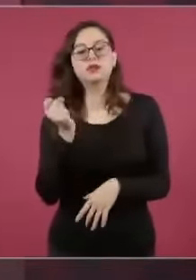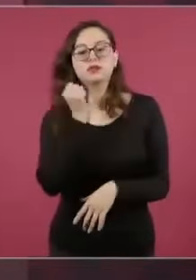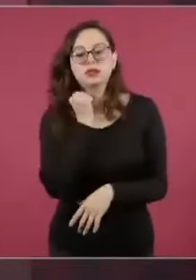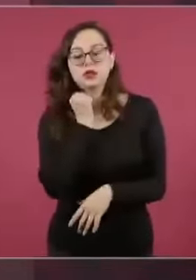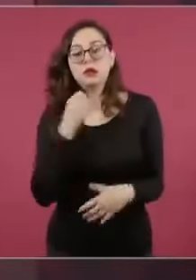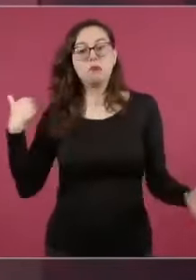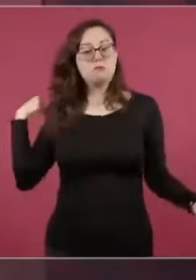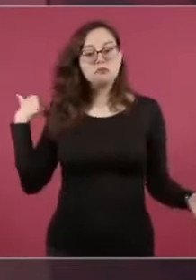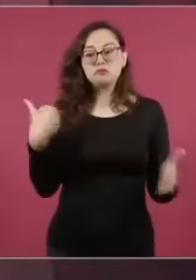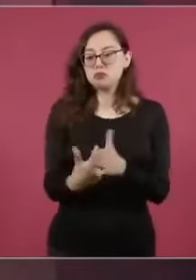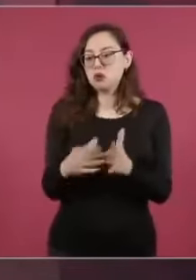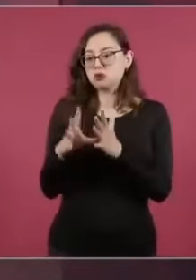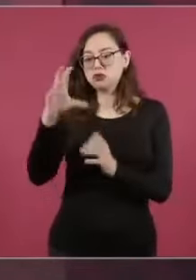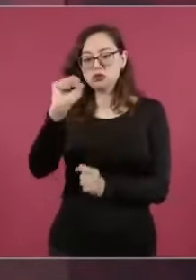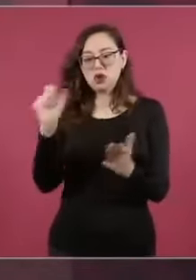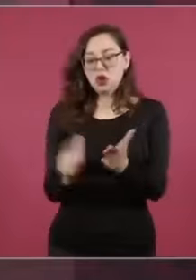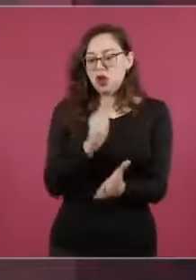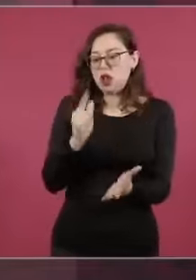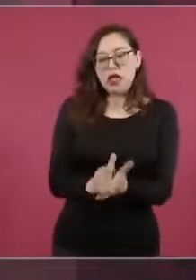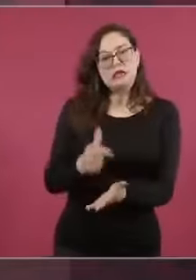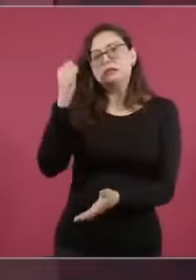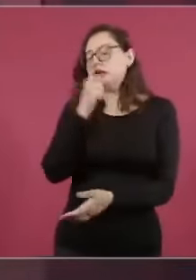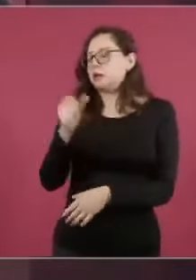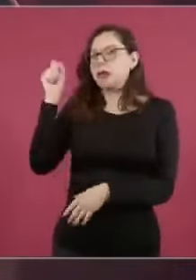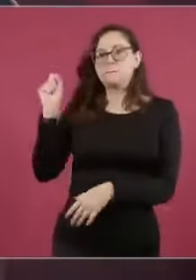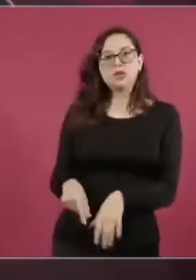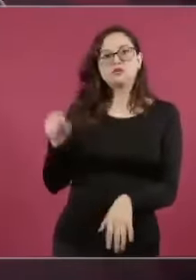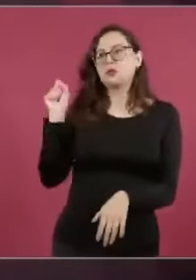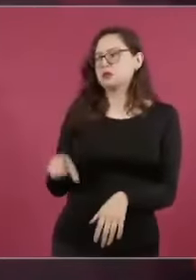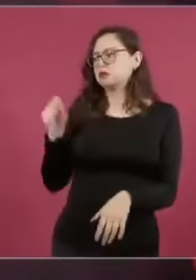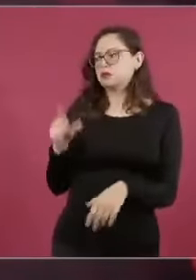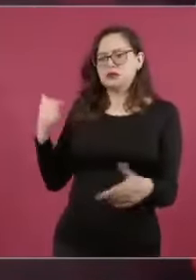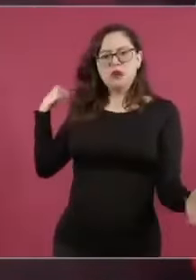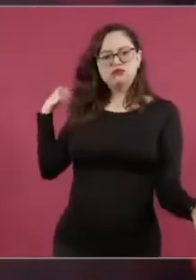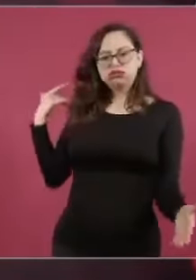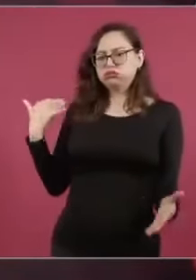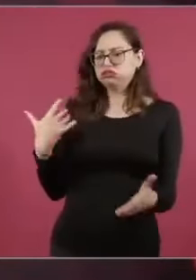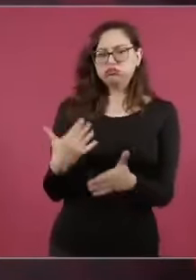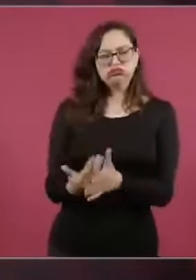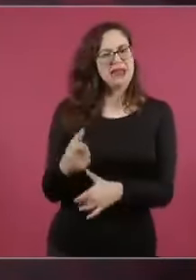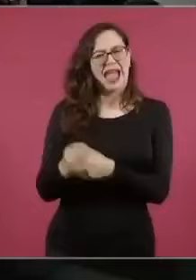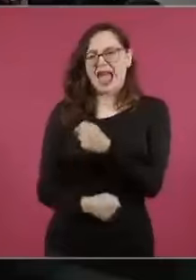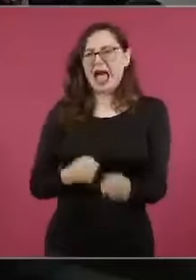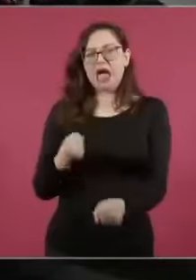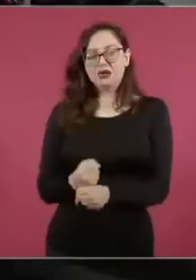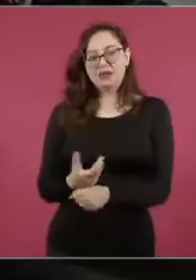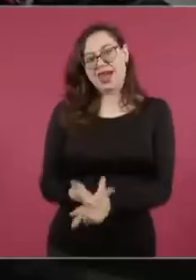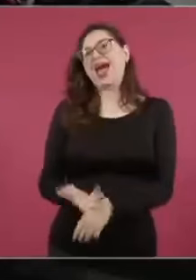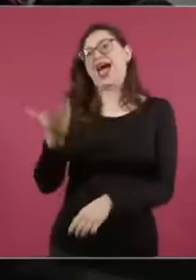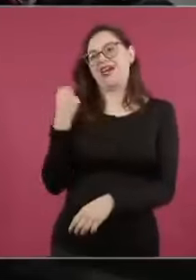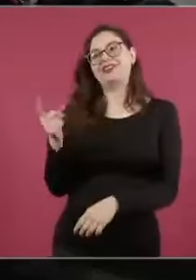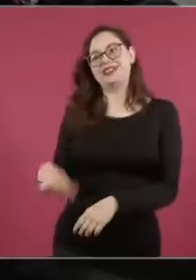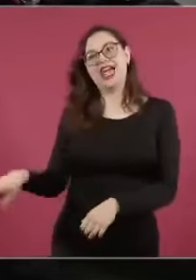interprete en la ley pero lo plantean con